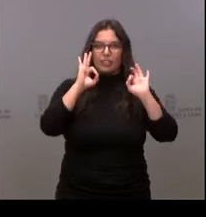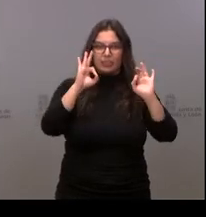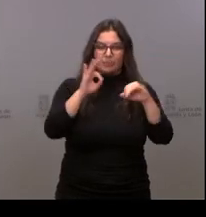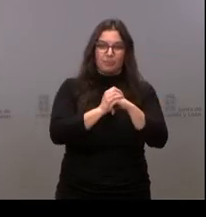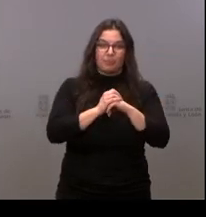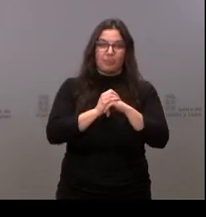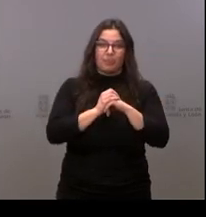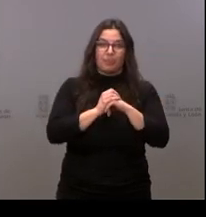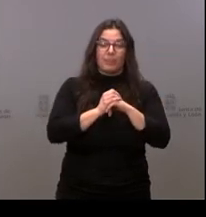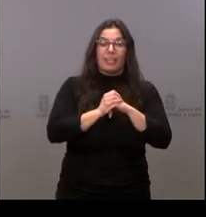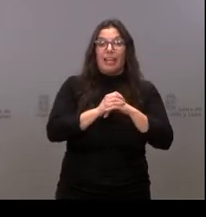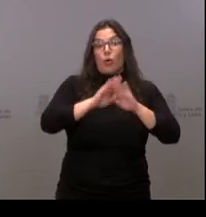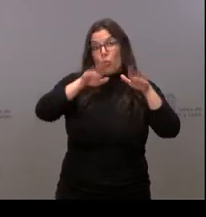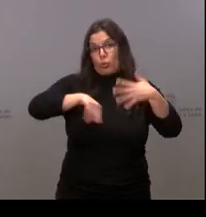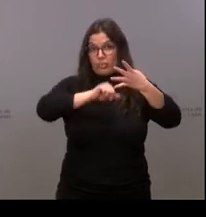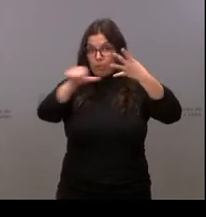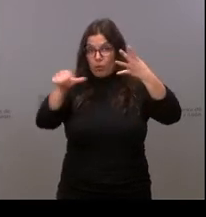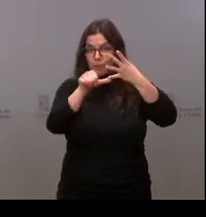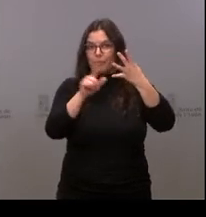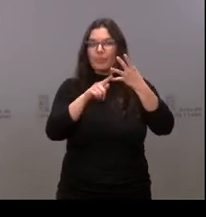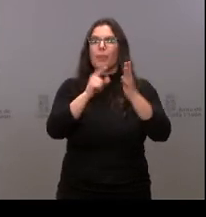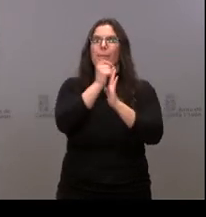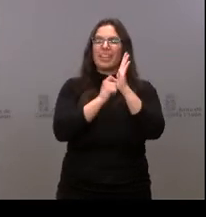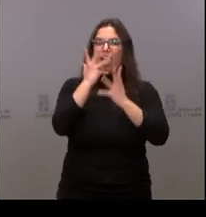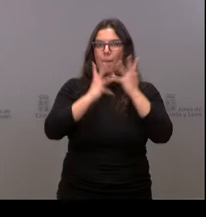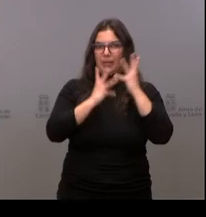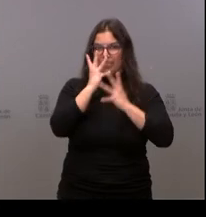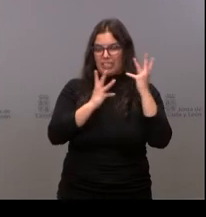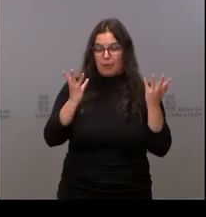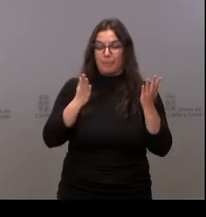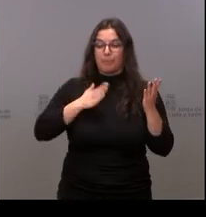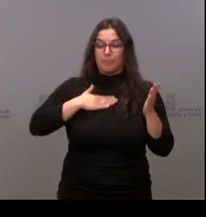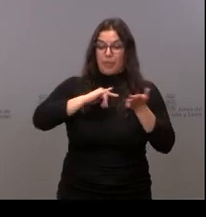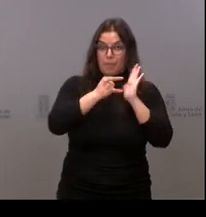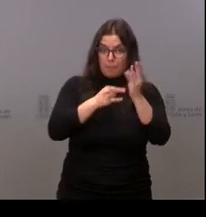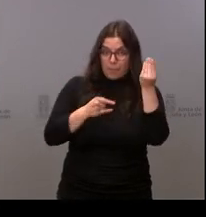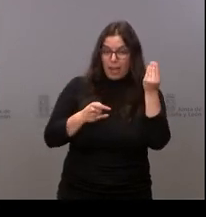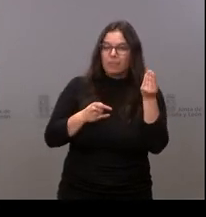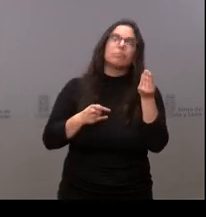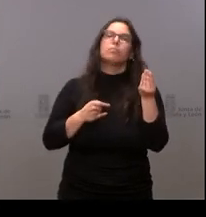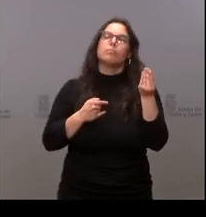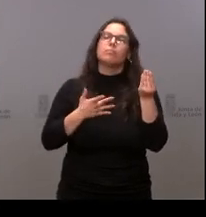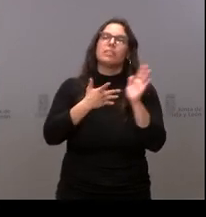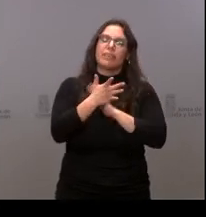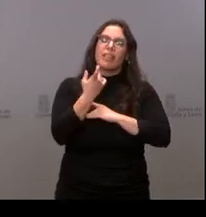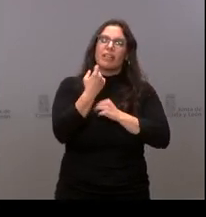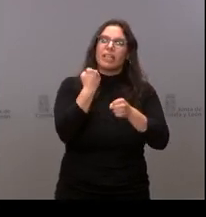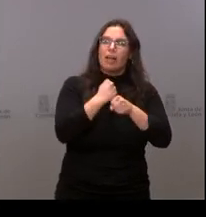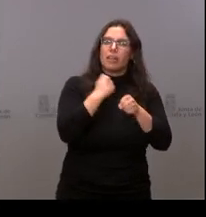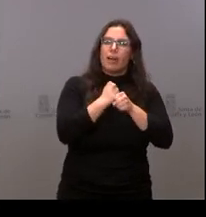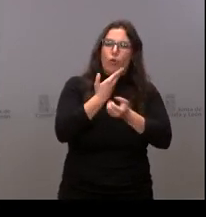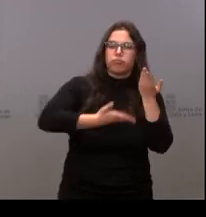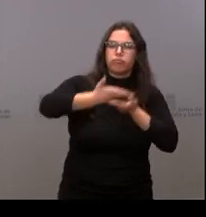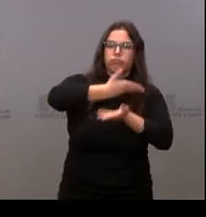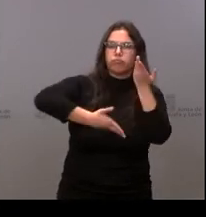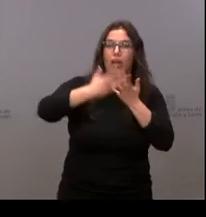los ejes son las medidas administrativas. Este plan exige, por un lado, un trabajo en red de